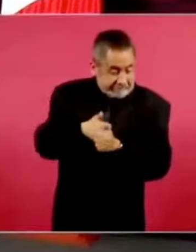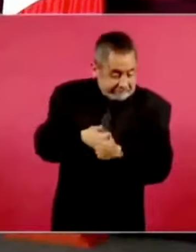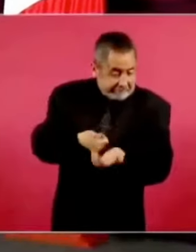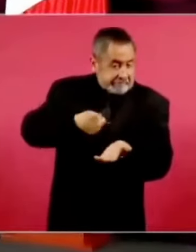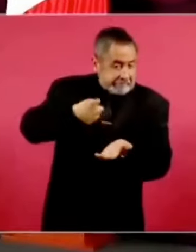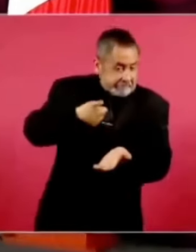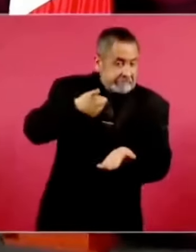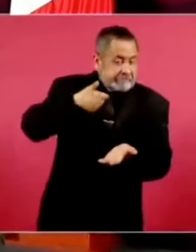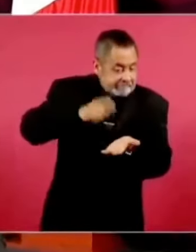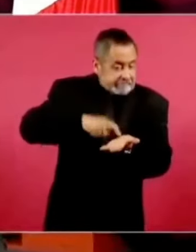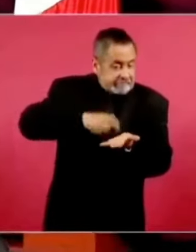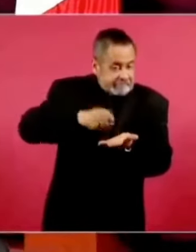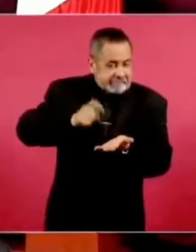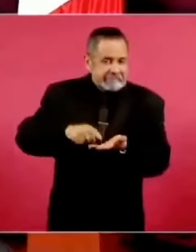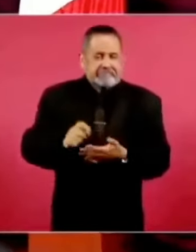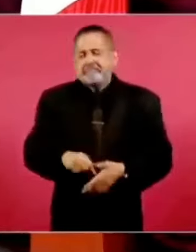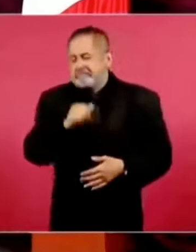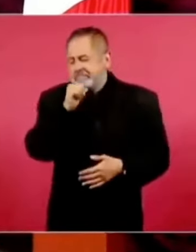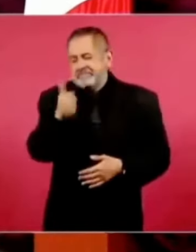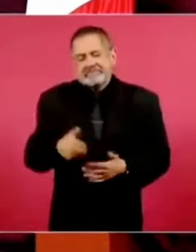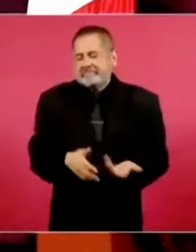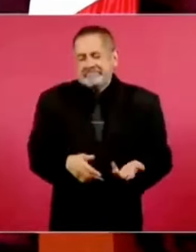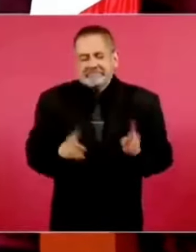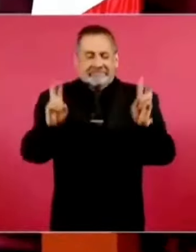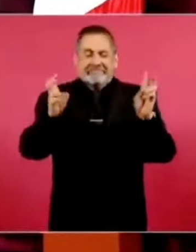supuestamente